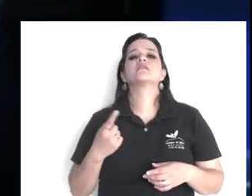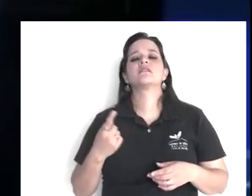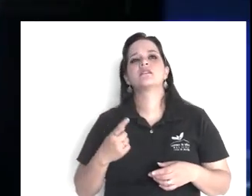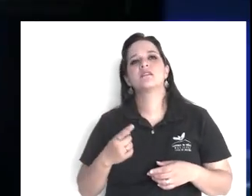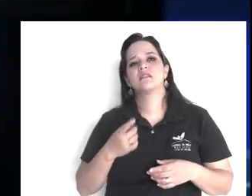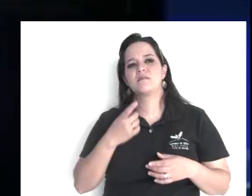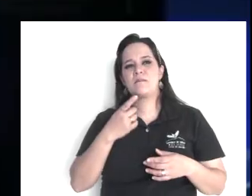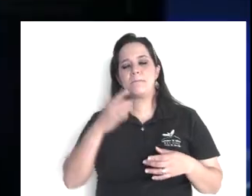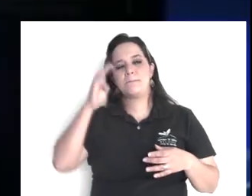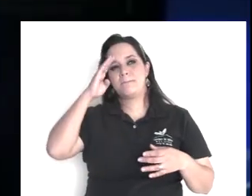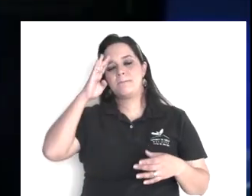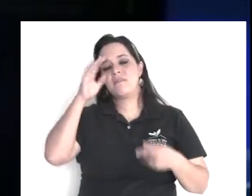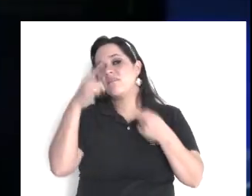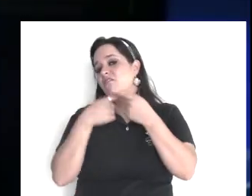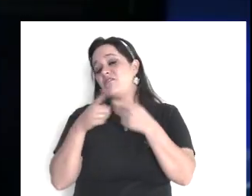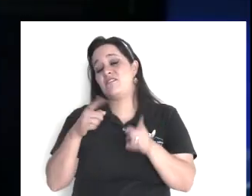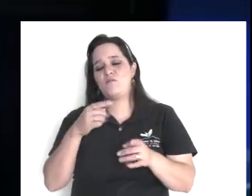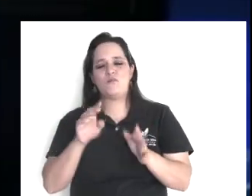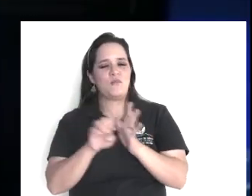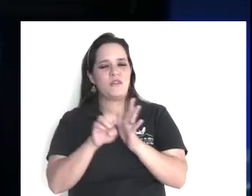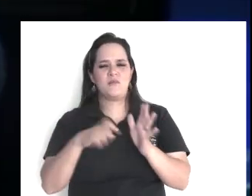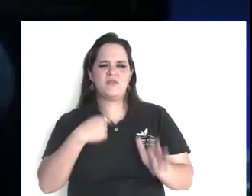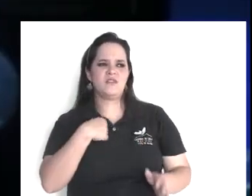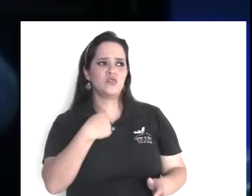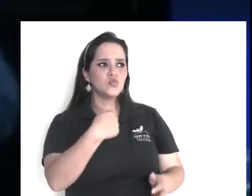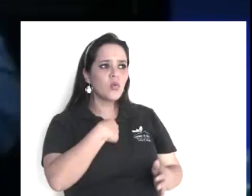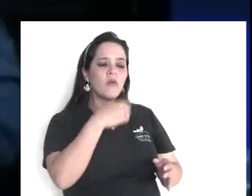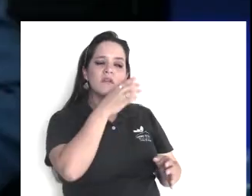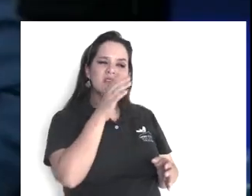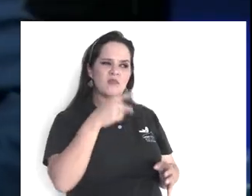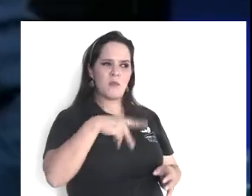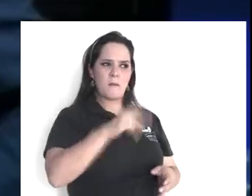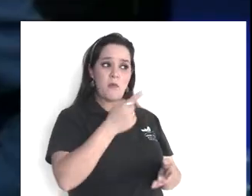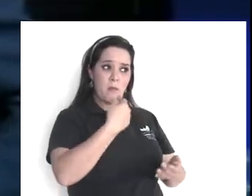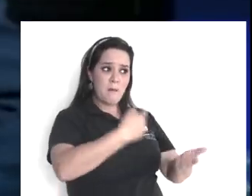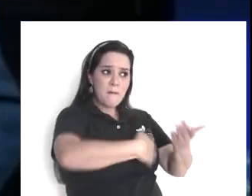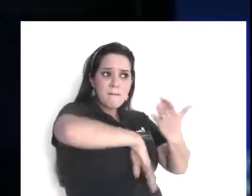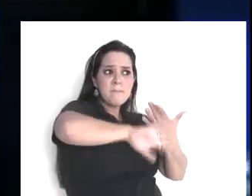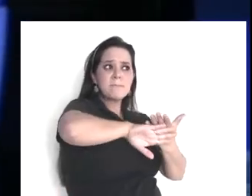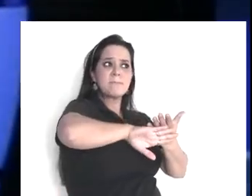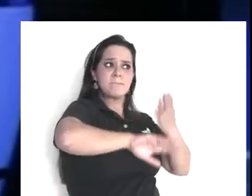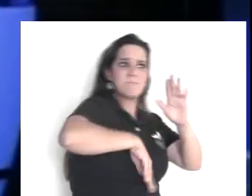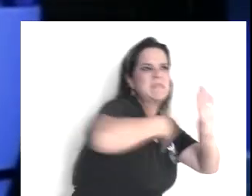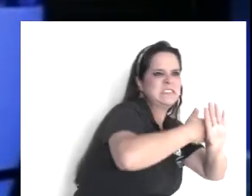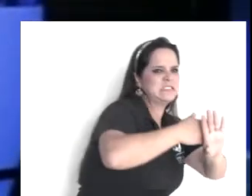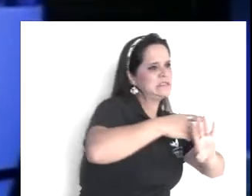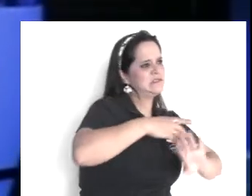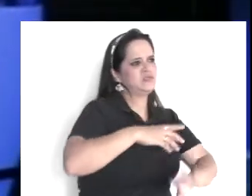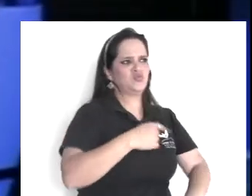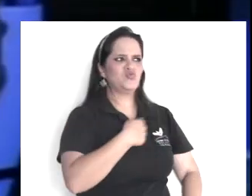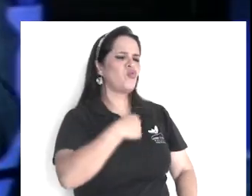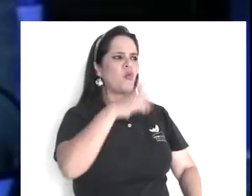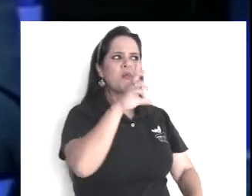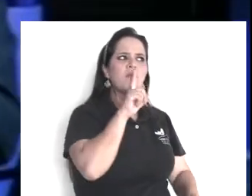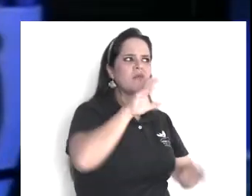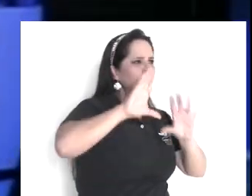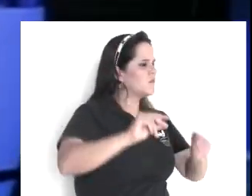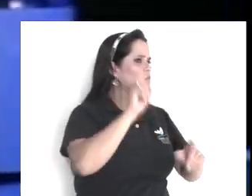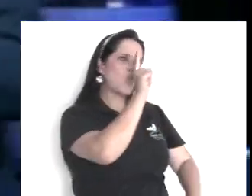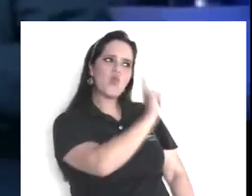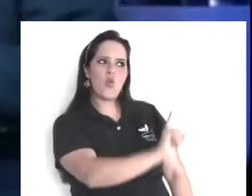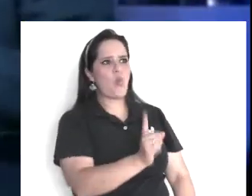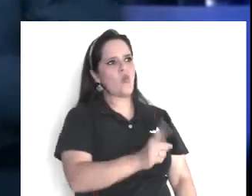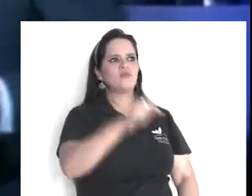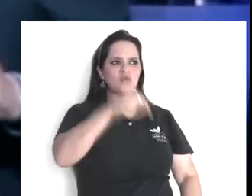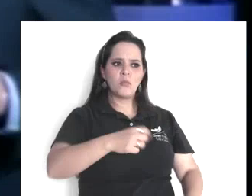va a ver, cosas de esas, no, o te sientes, es muy valiente, y nunca vas con la persona, pero